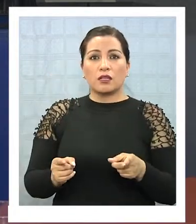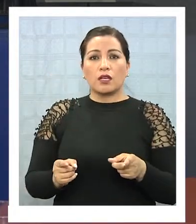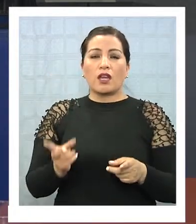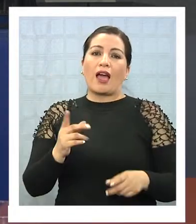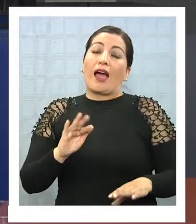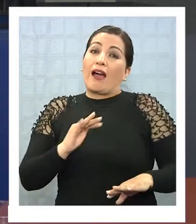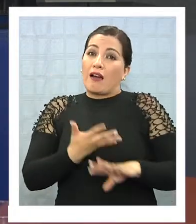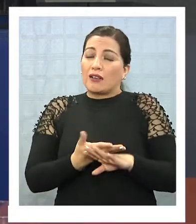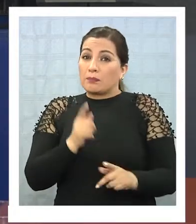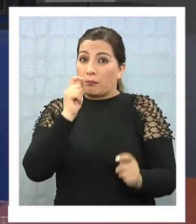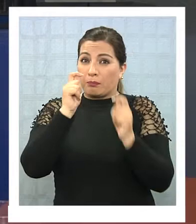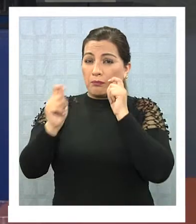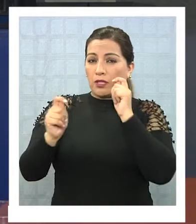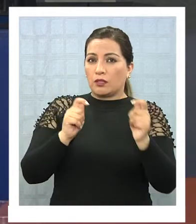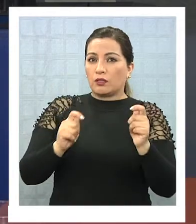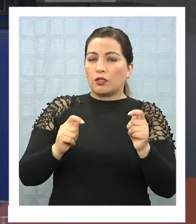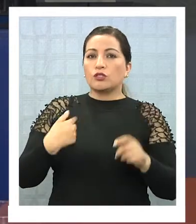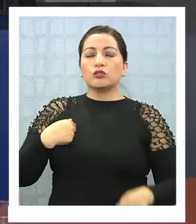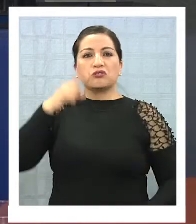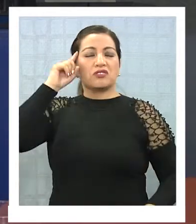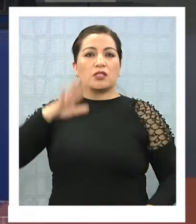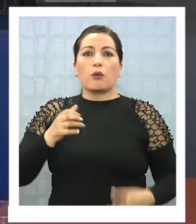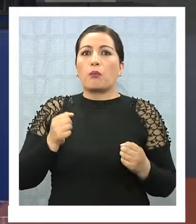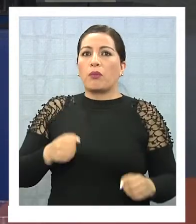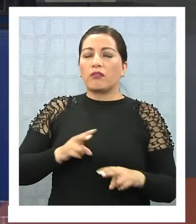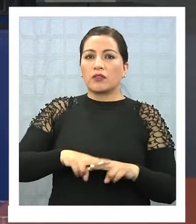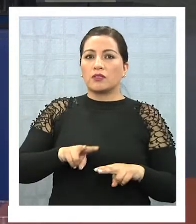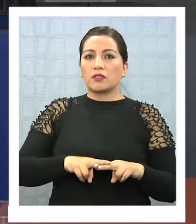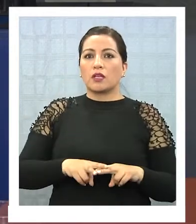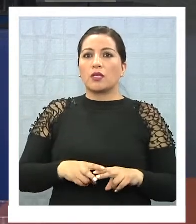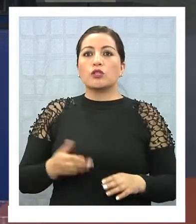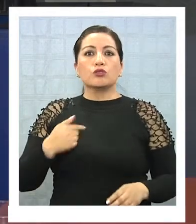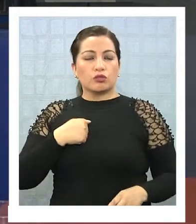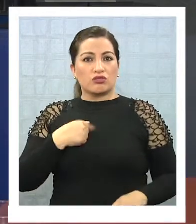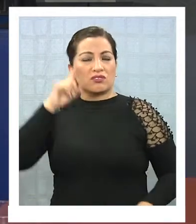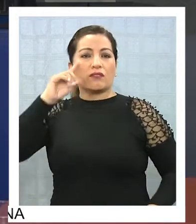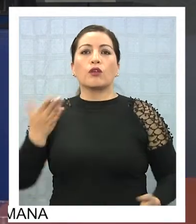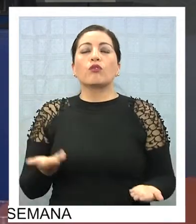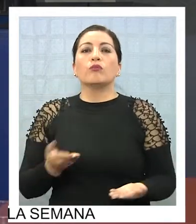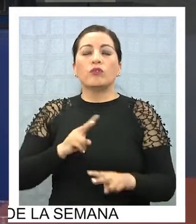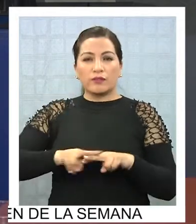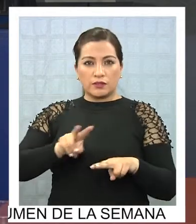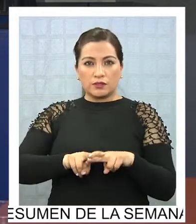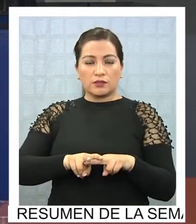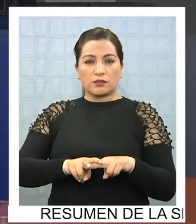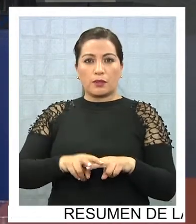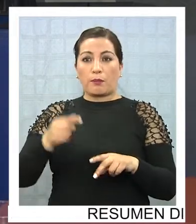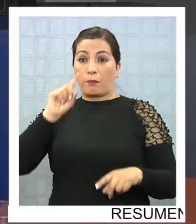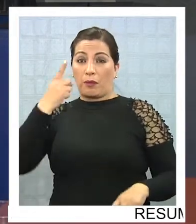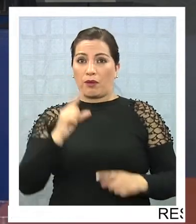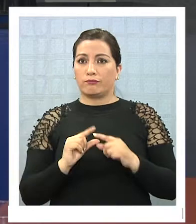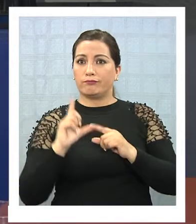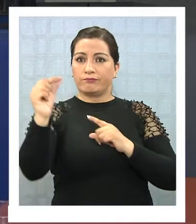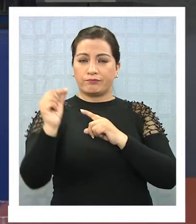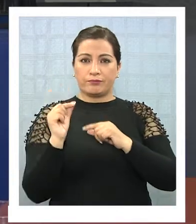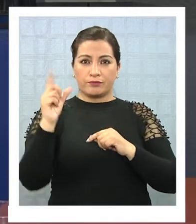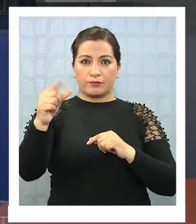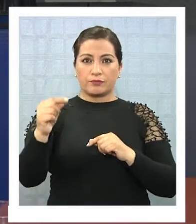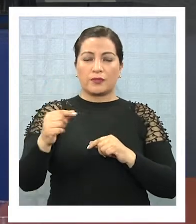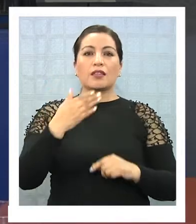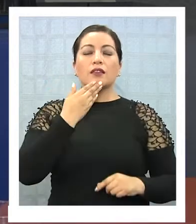aceptar, es decir, si yo sé que puede pasar algo, tengo que saber qué hacer, evacuar, puedo minimizarlo con la hora de